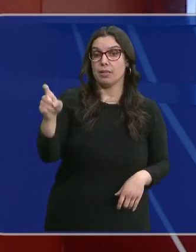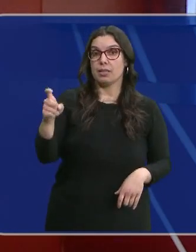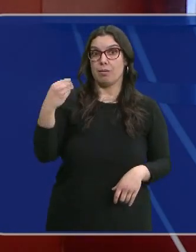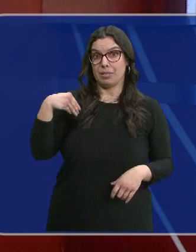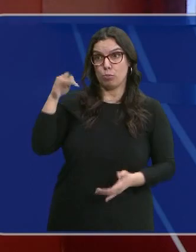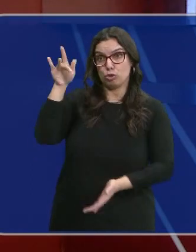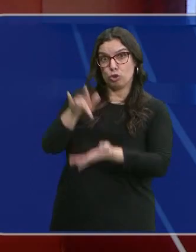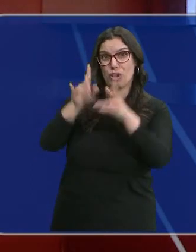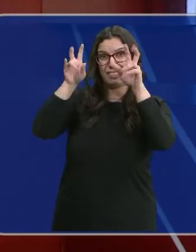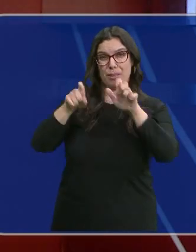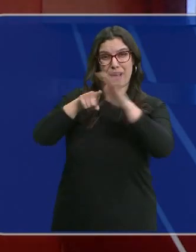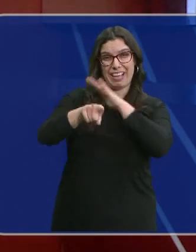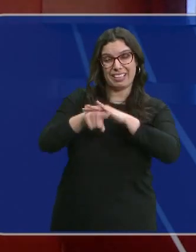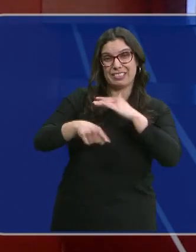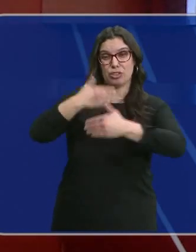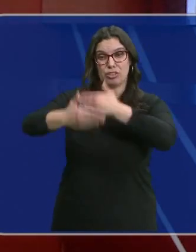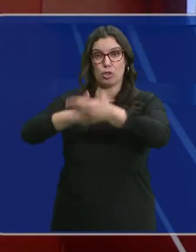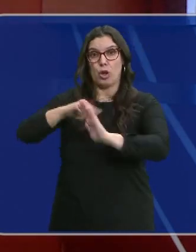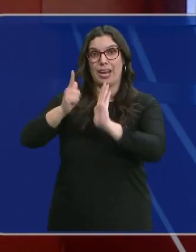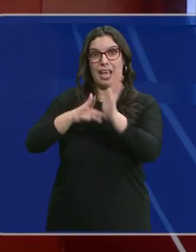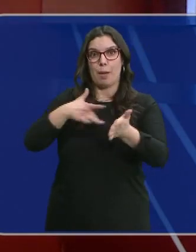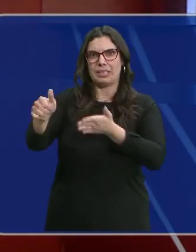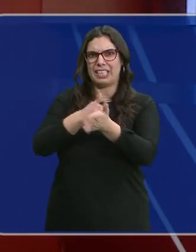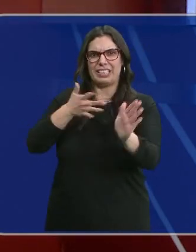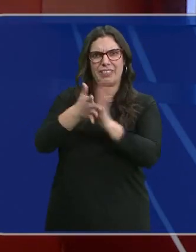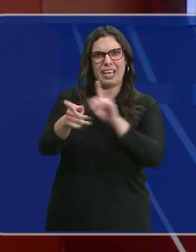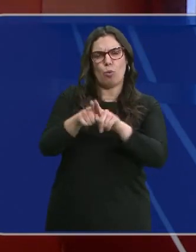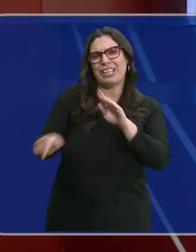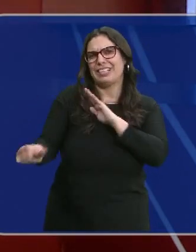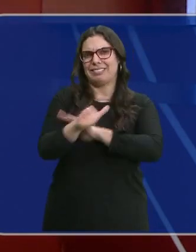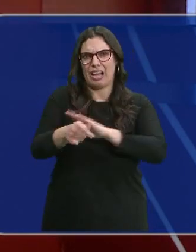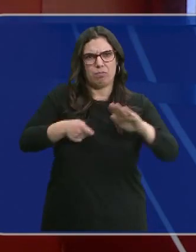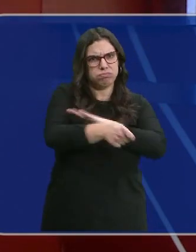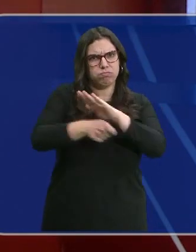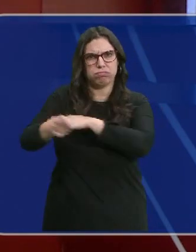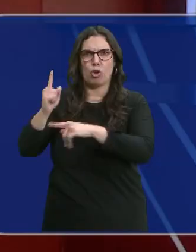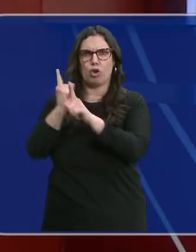se está viviendo en torno a la tramitación de la ley de amnistía es un chantaje a todos los españoles.